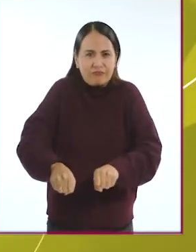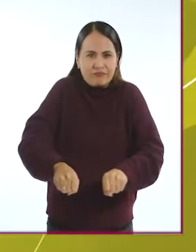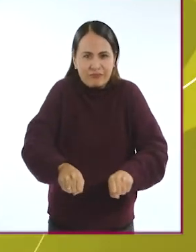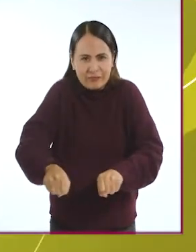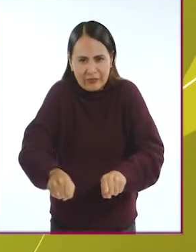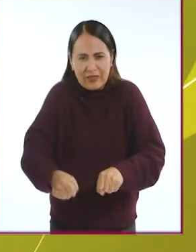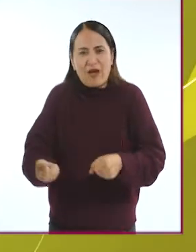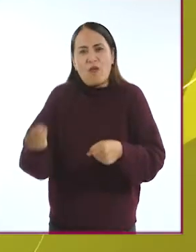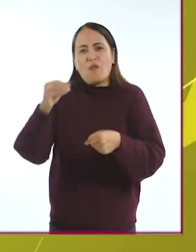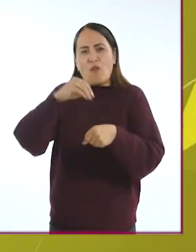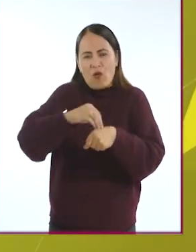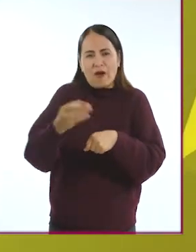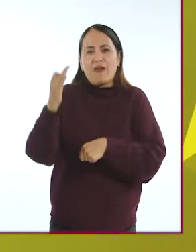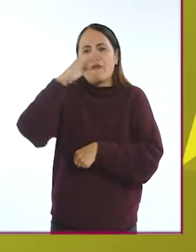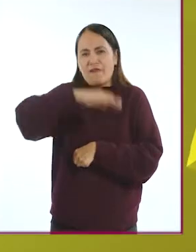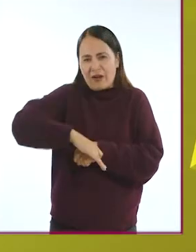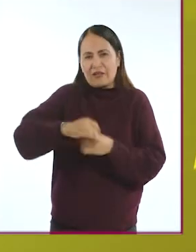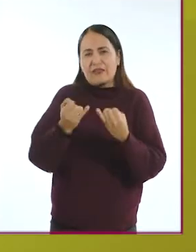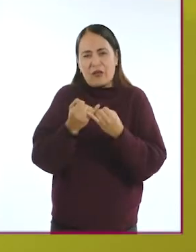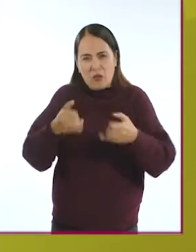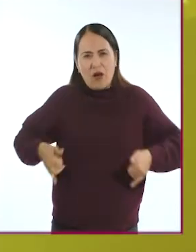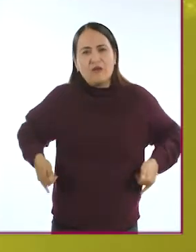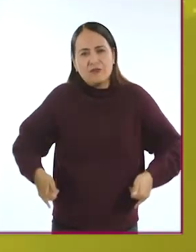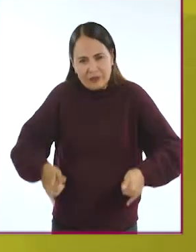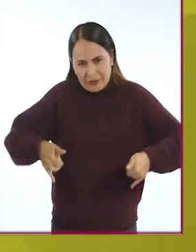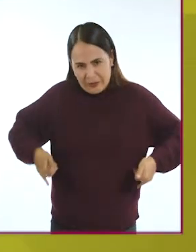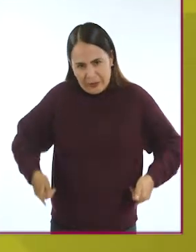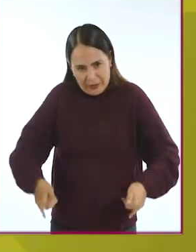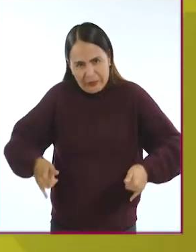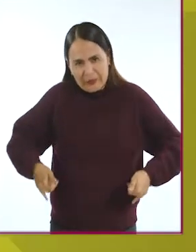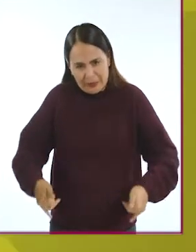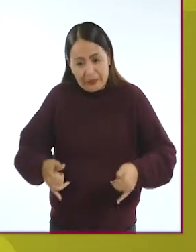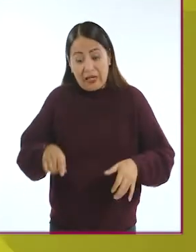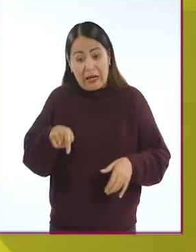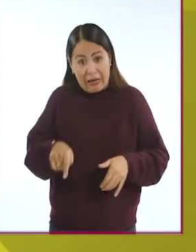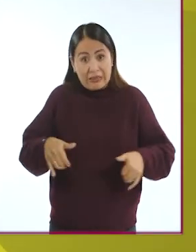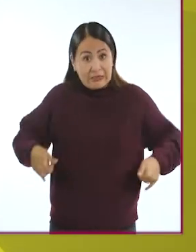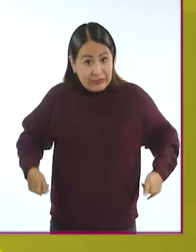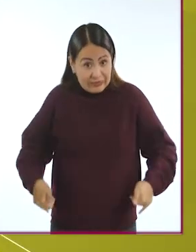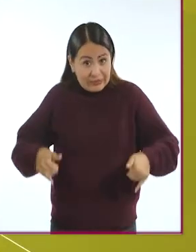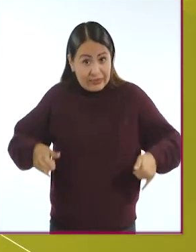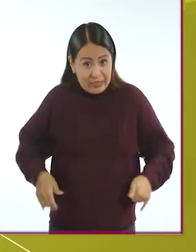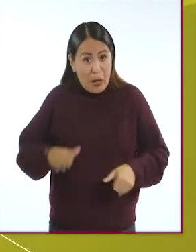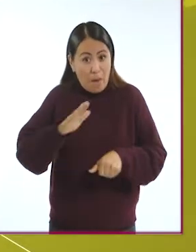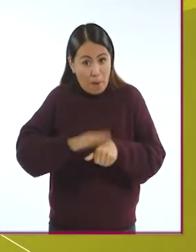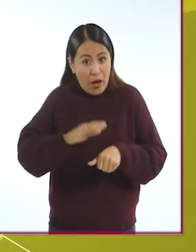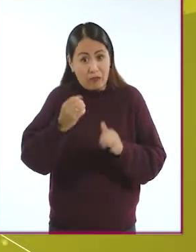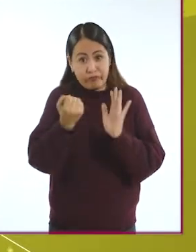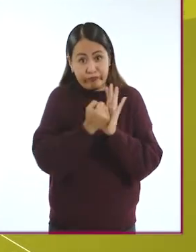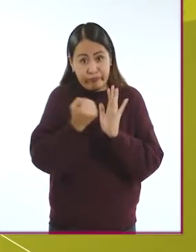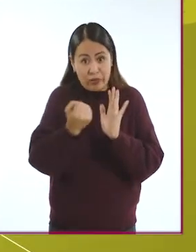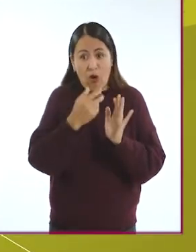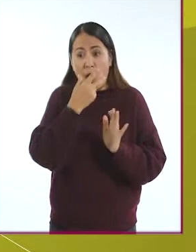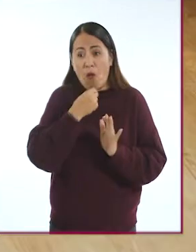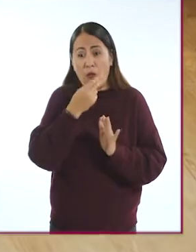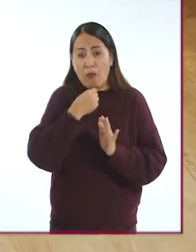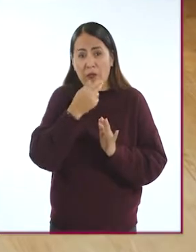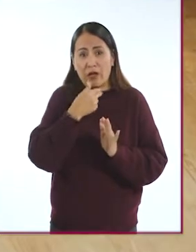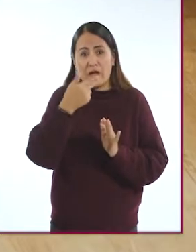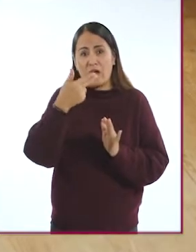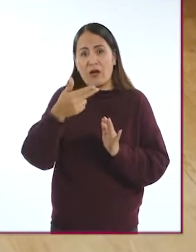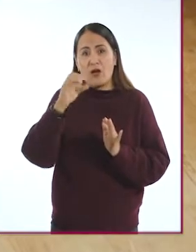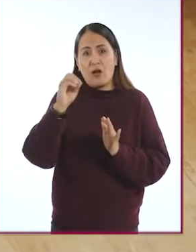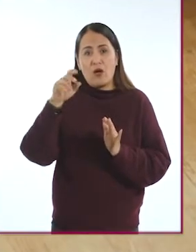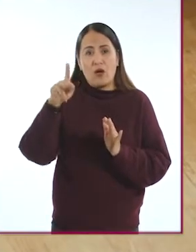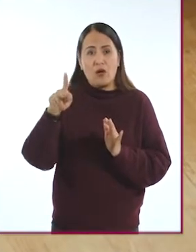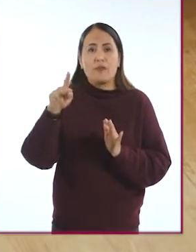órtesis, prótesis y las sillas de ruedas. De hecho, la silla de ruedas más conocida es la que utilizaba Stephen Hawking,